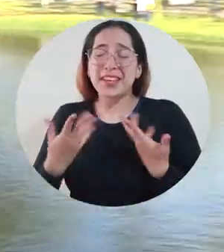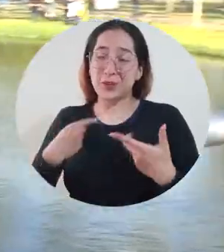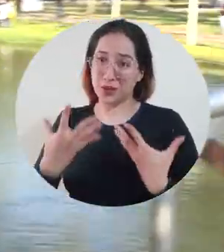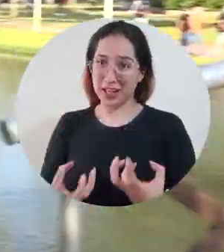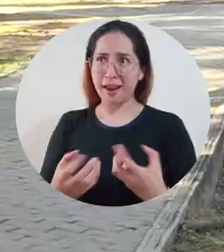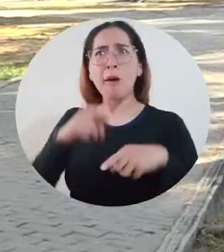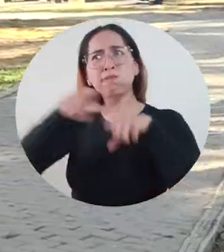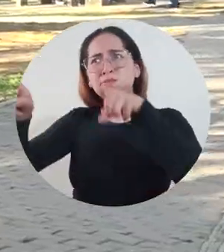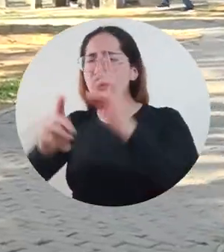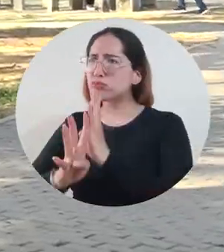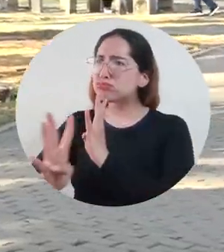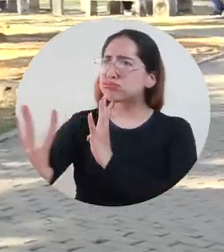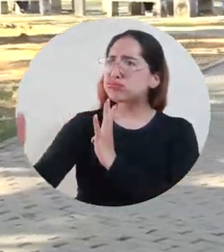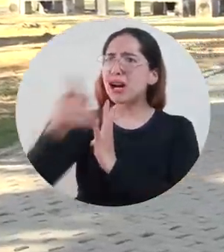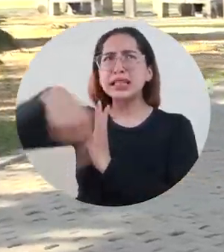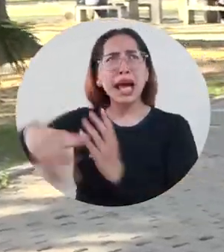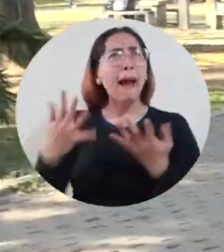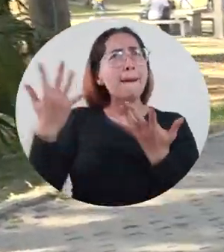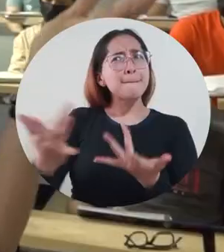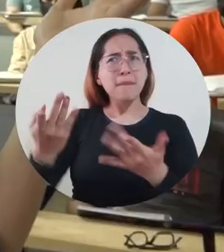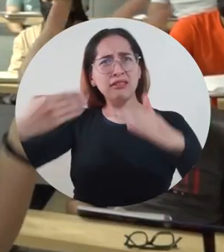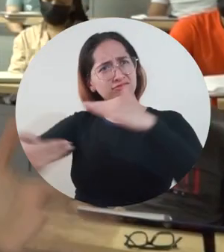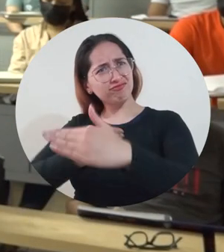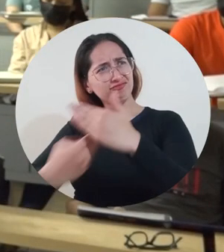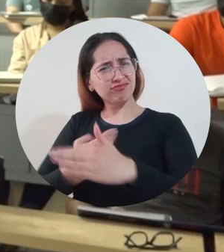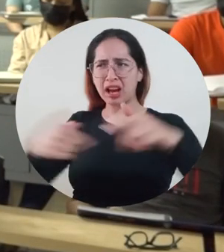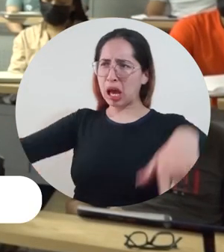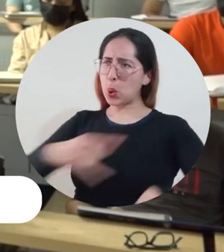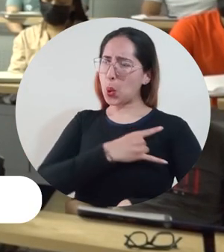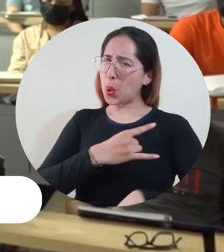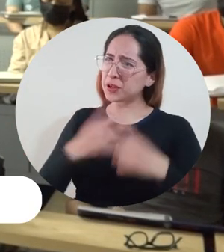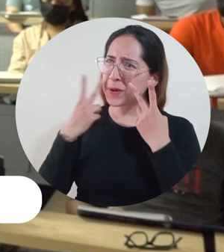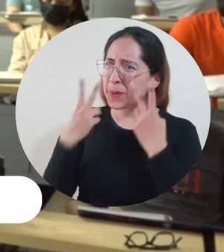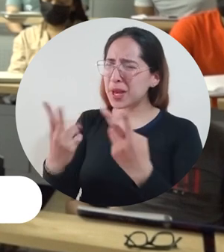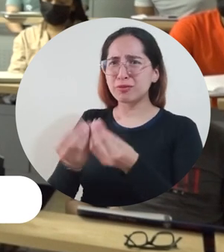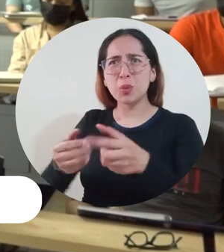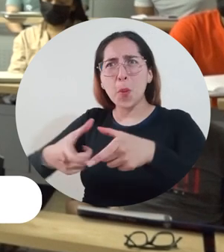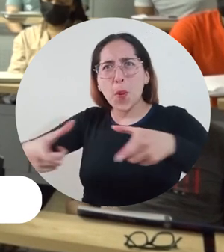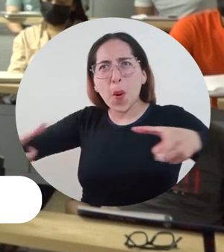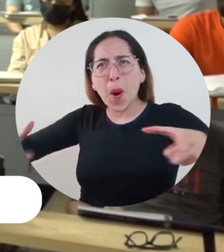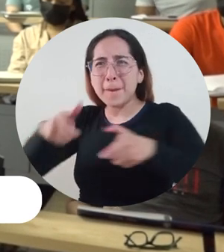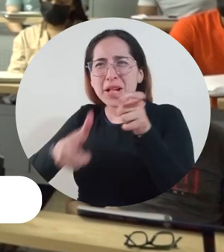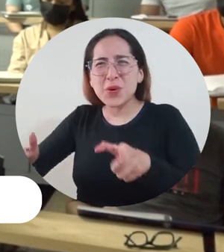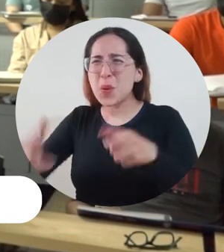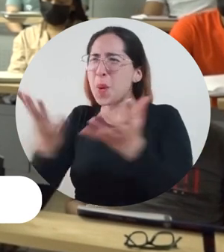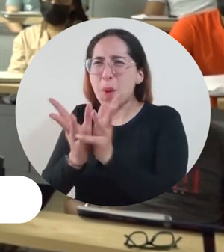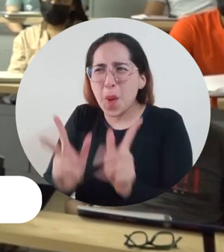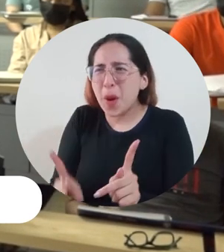mucha gente en la entrada esperando para poder ingresar. Entonces es